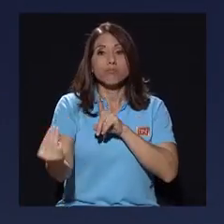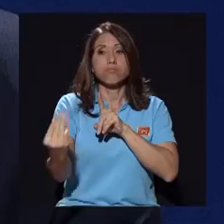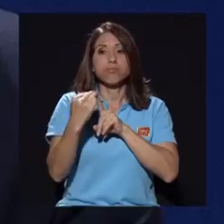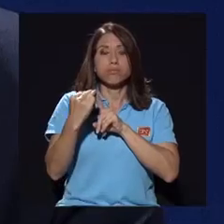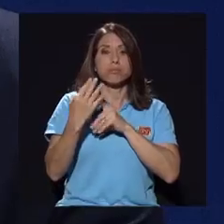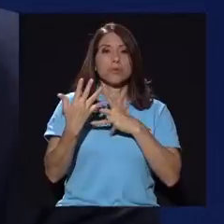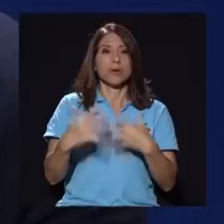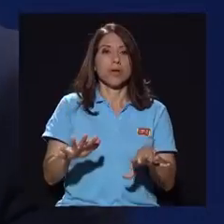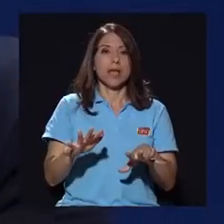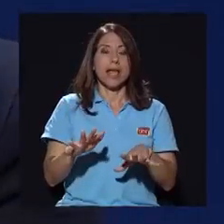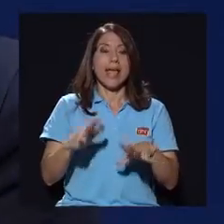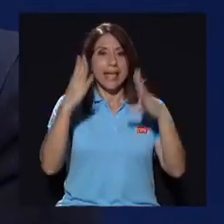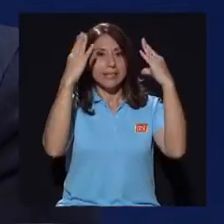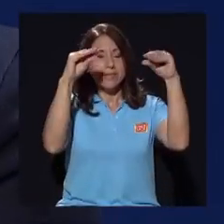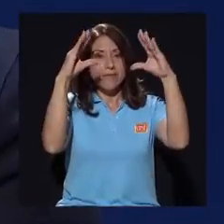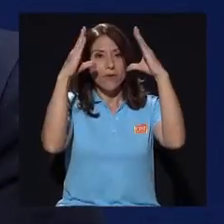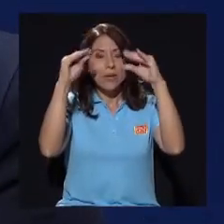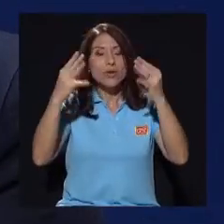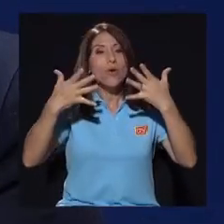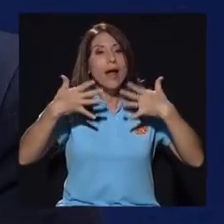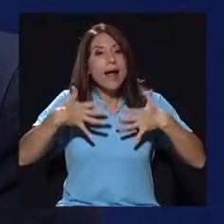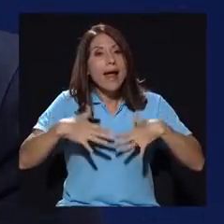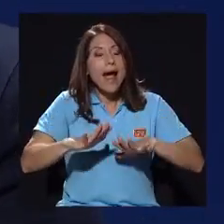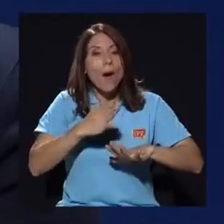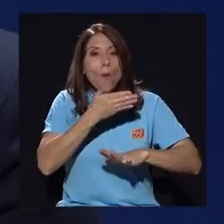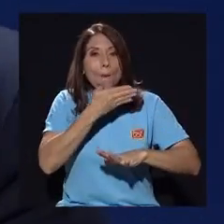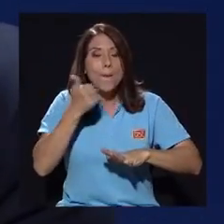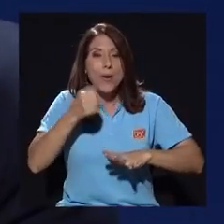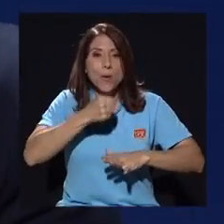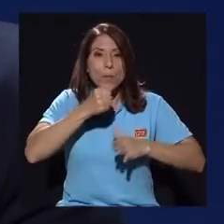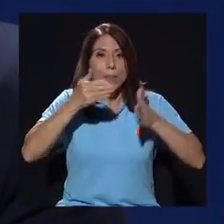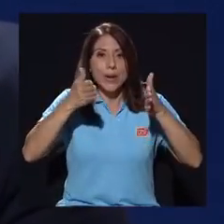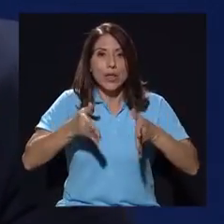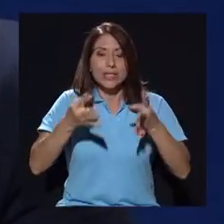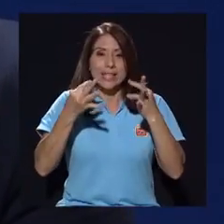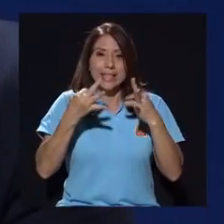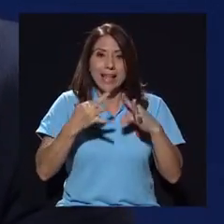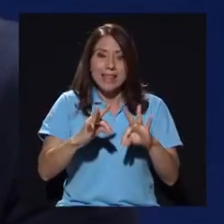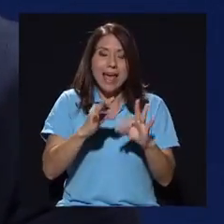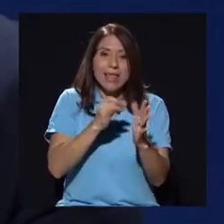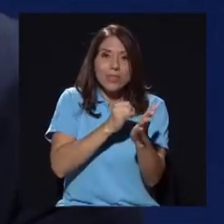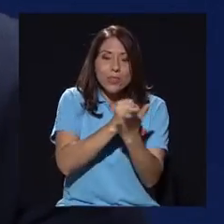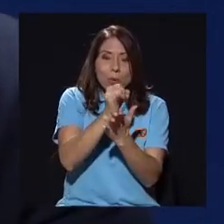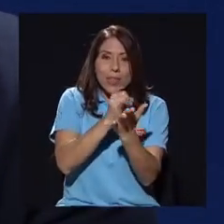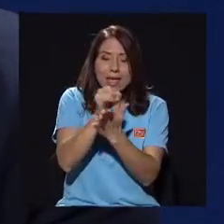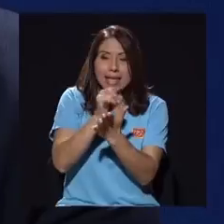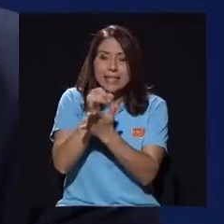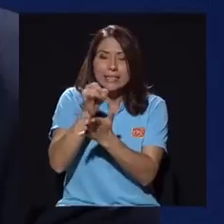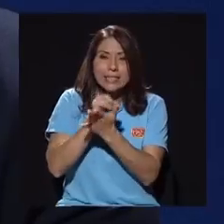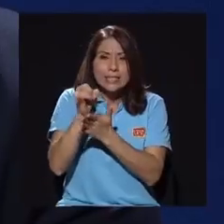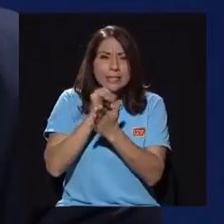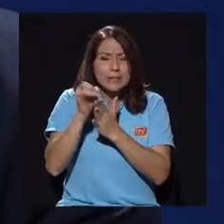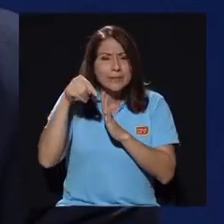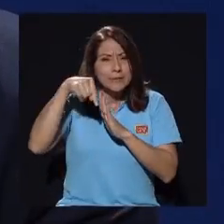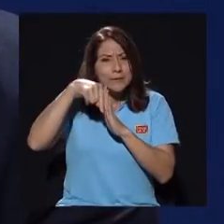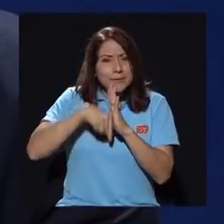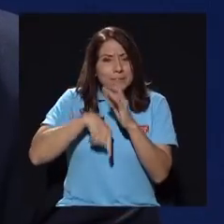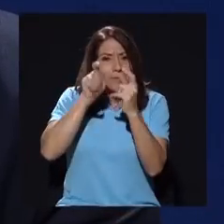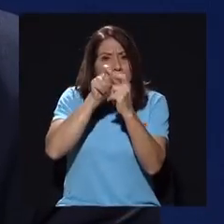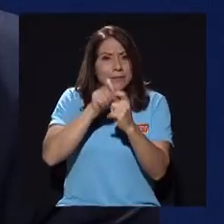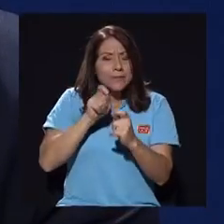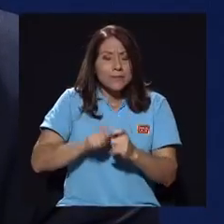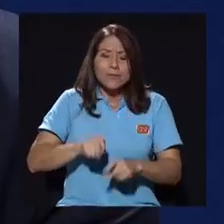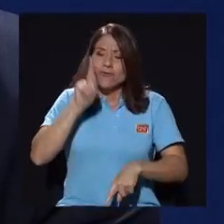nosotros, es información que aún el mejor periodista tratando de hacer una indagatoria muy